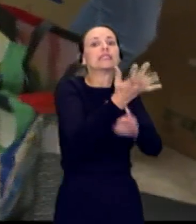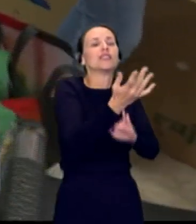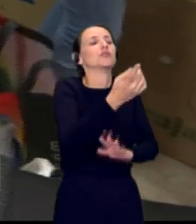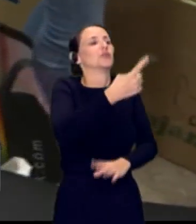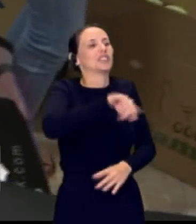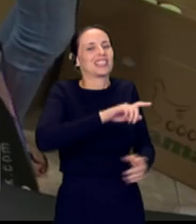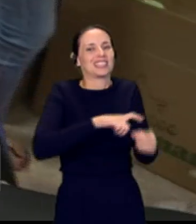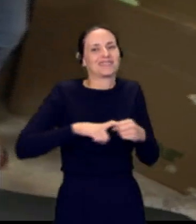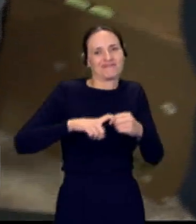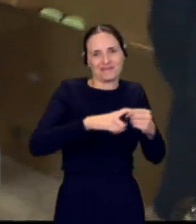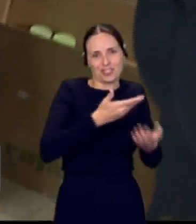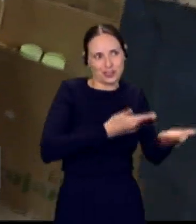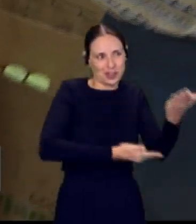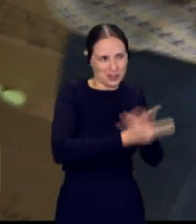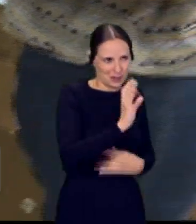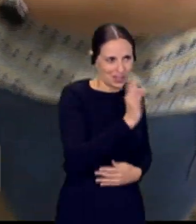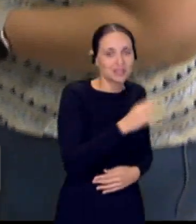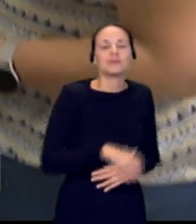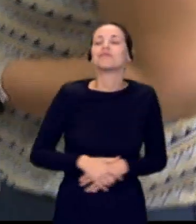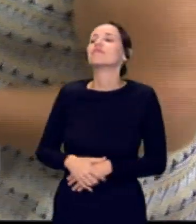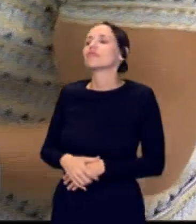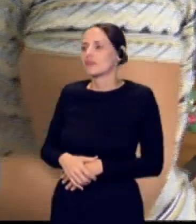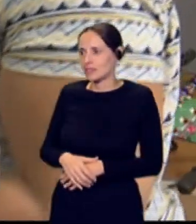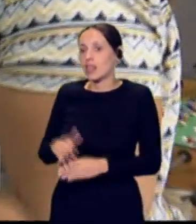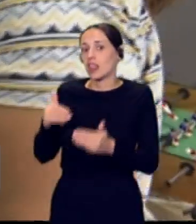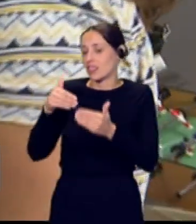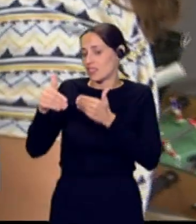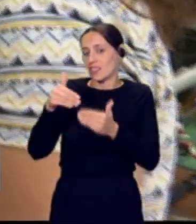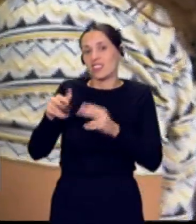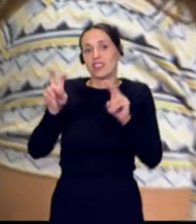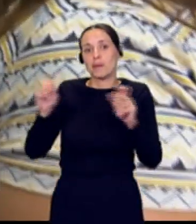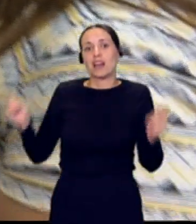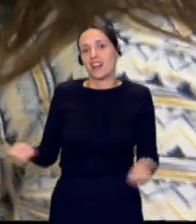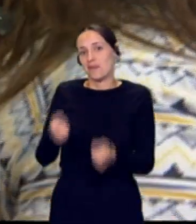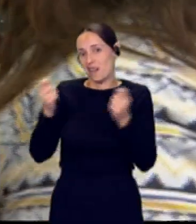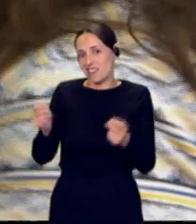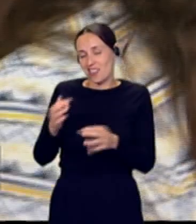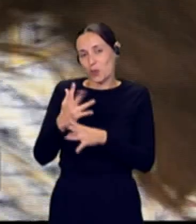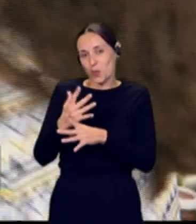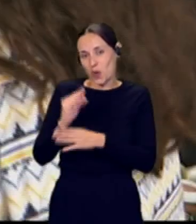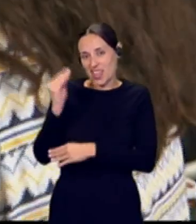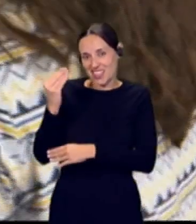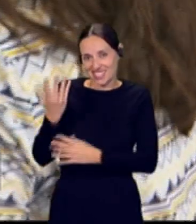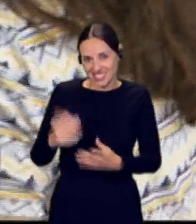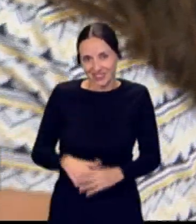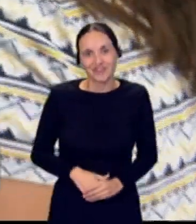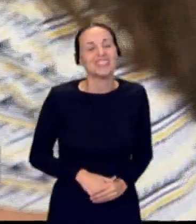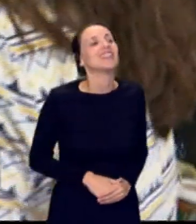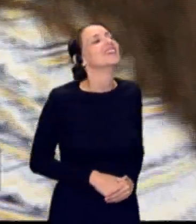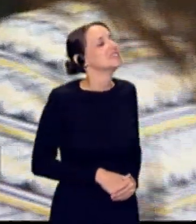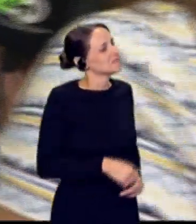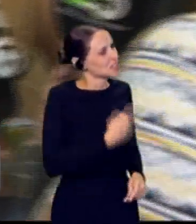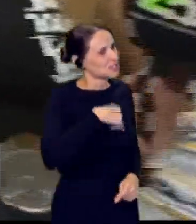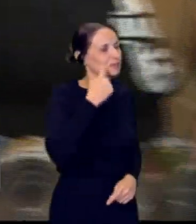que lo necesitan, ¿no? Sí, ya correcto. Lo siguiente que nos viene a próximos es la campaña de juguetes. Estaremos pendientes también a ella.